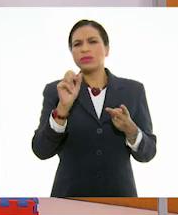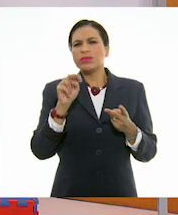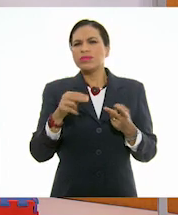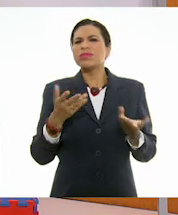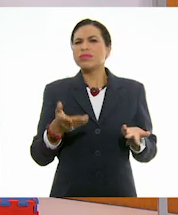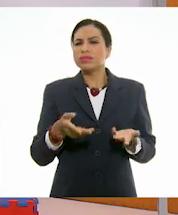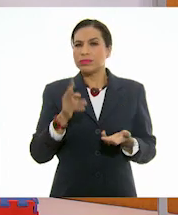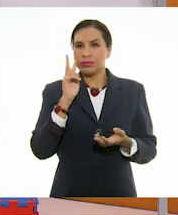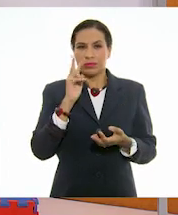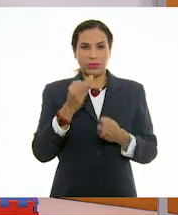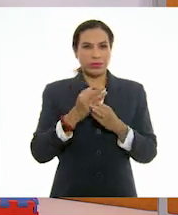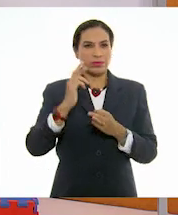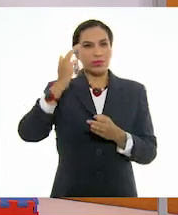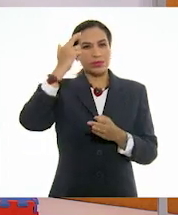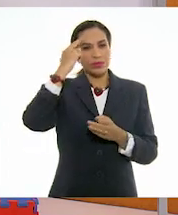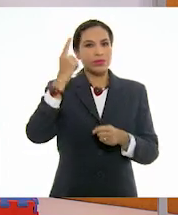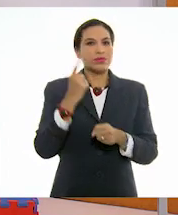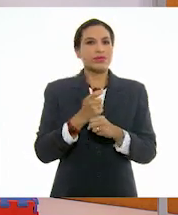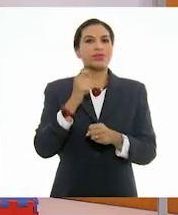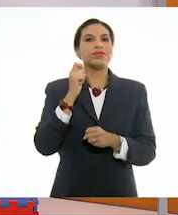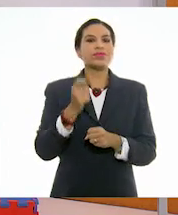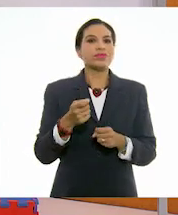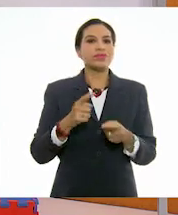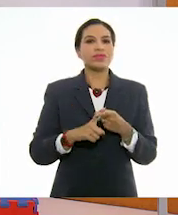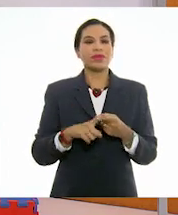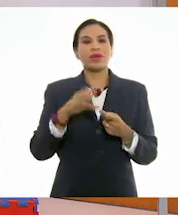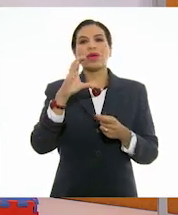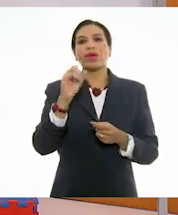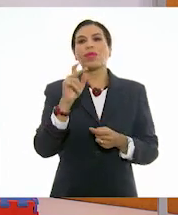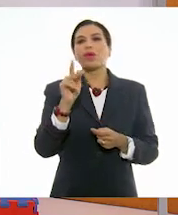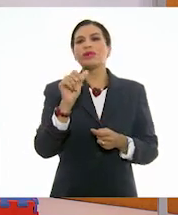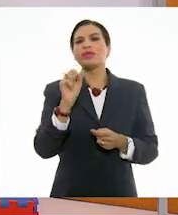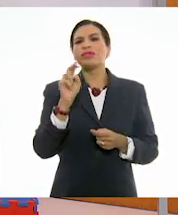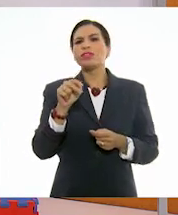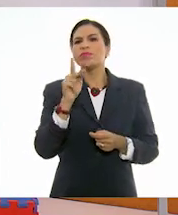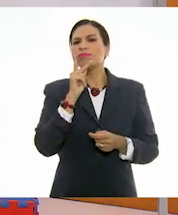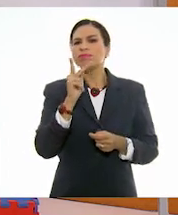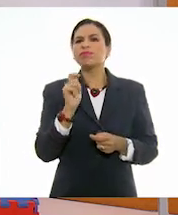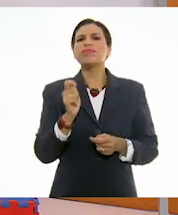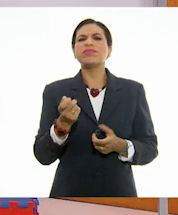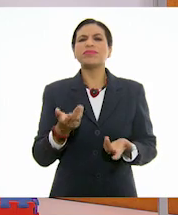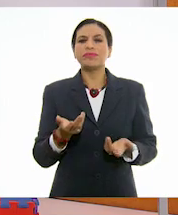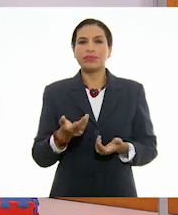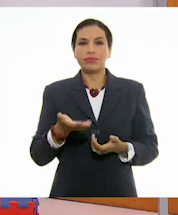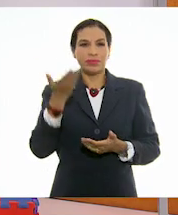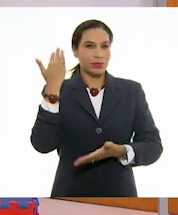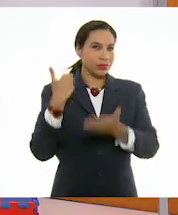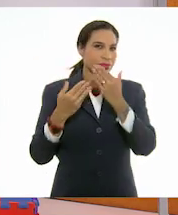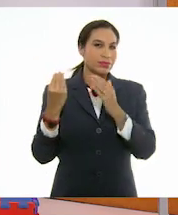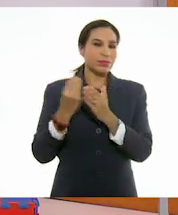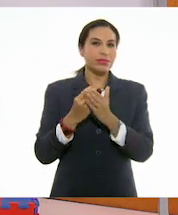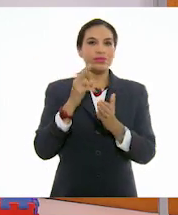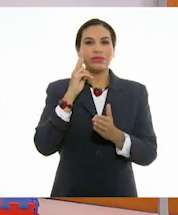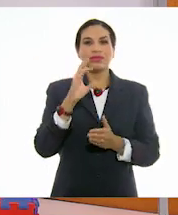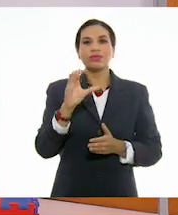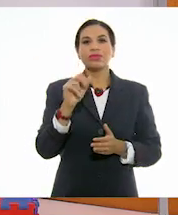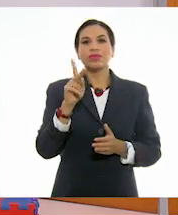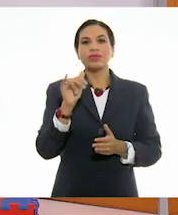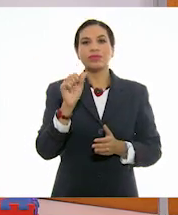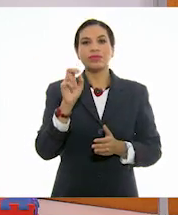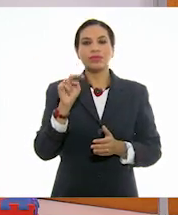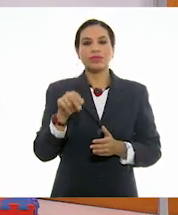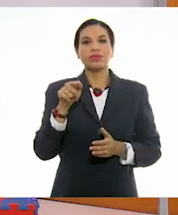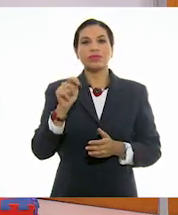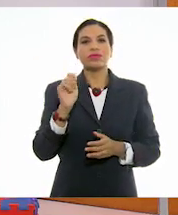si recordamos primero qué es la composición? Muy bien, me parece perfecto. En clases anteriores vimos que la composición